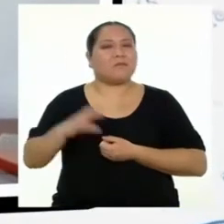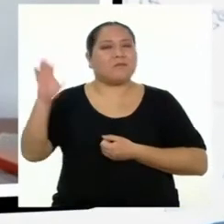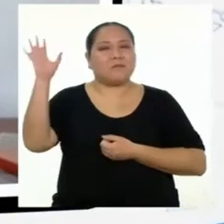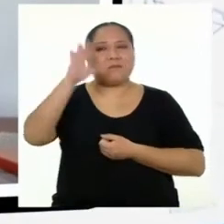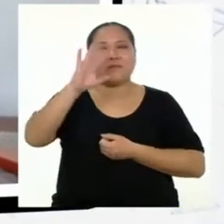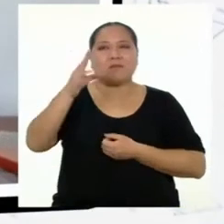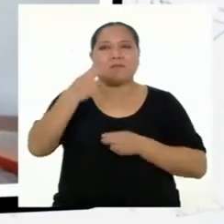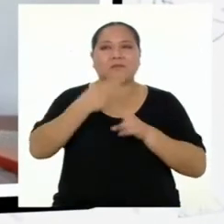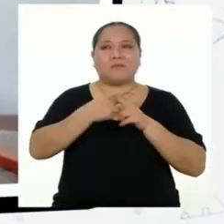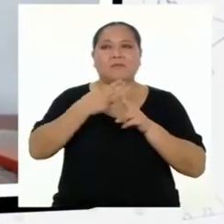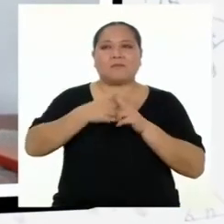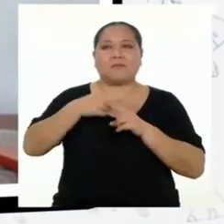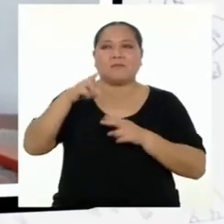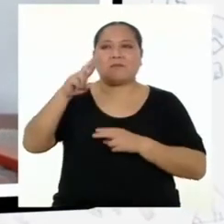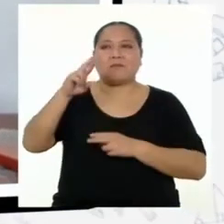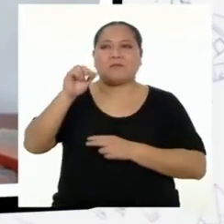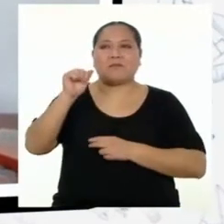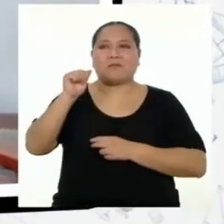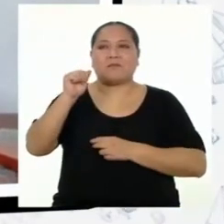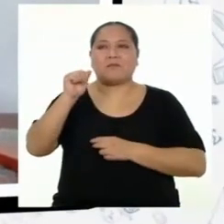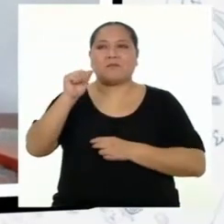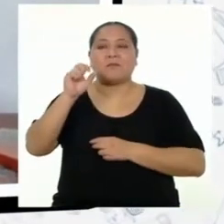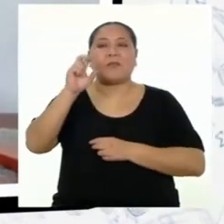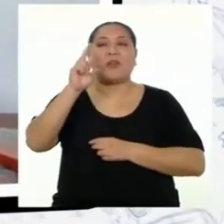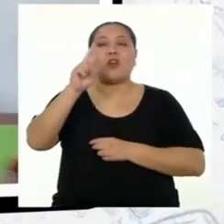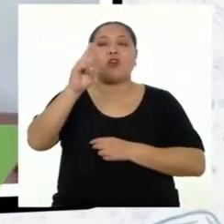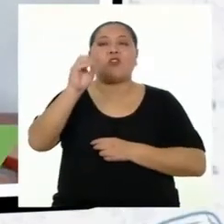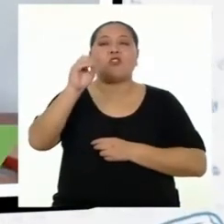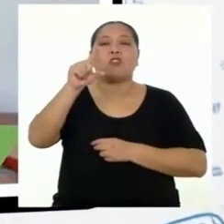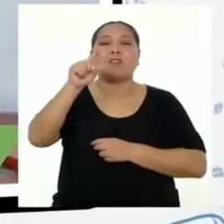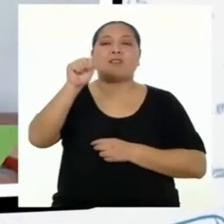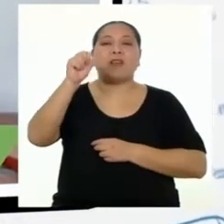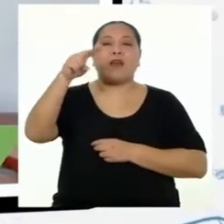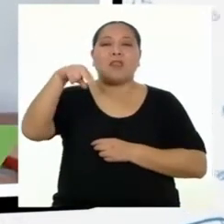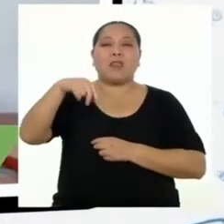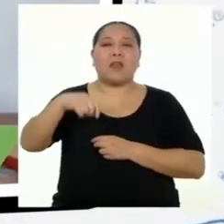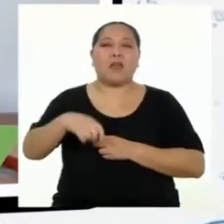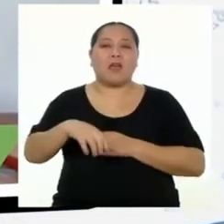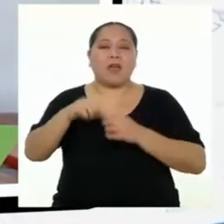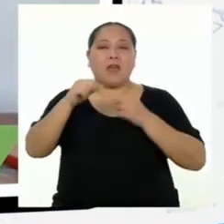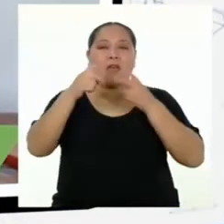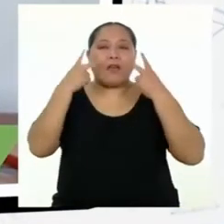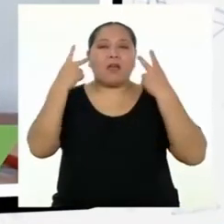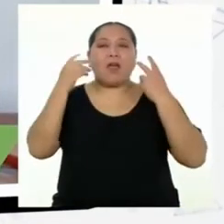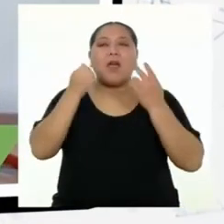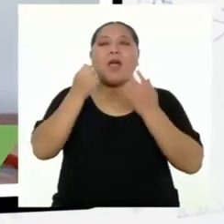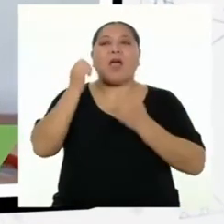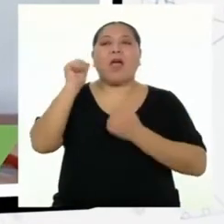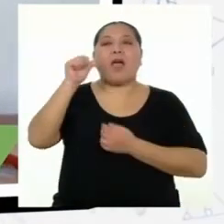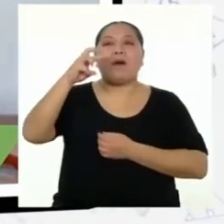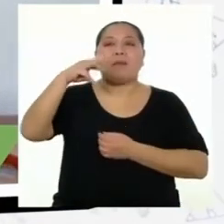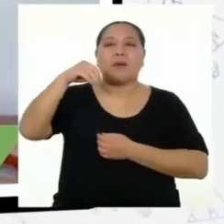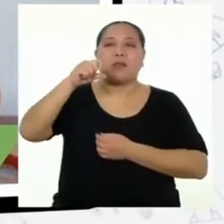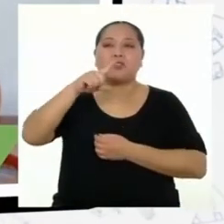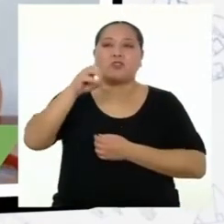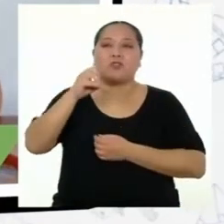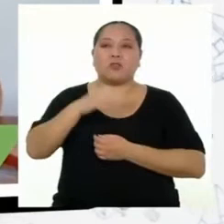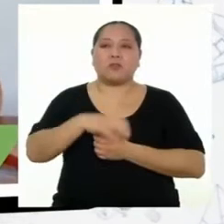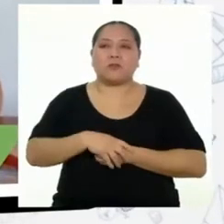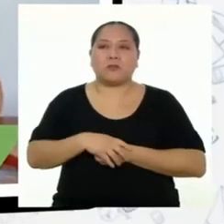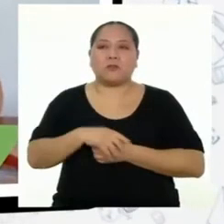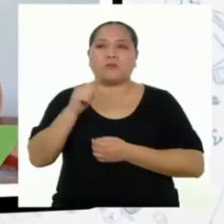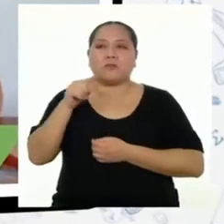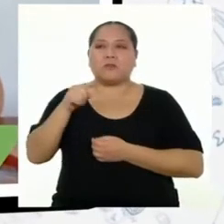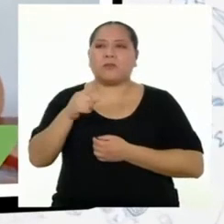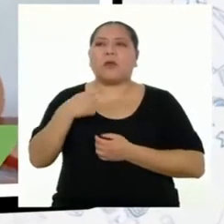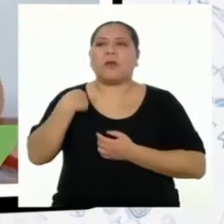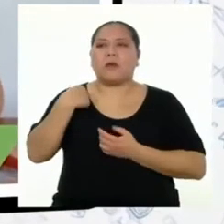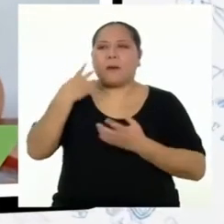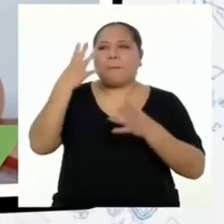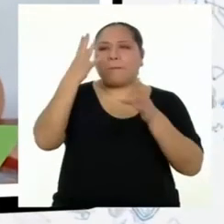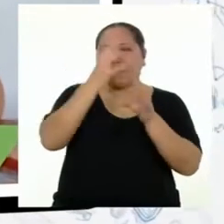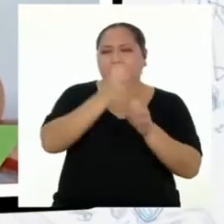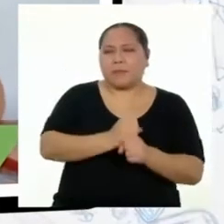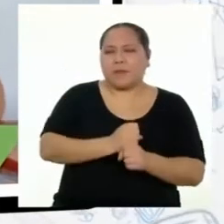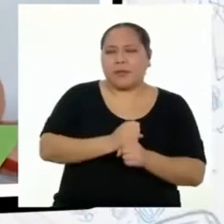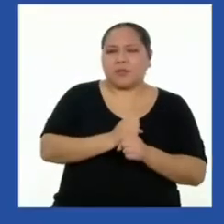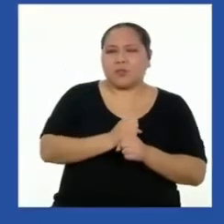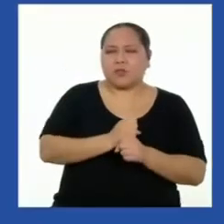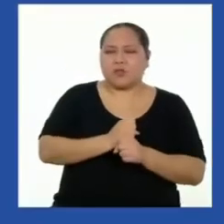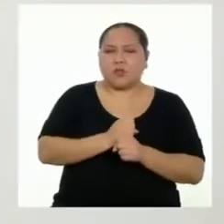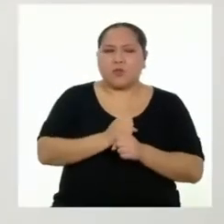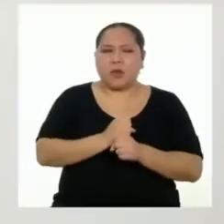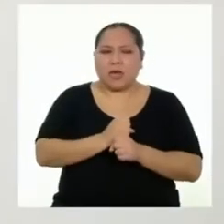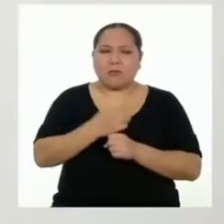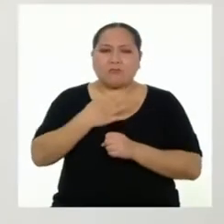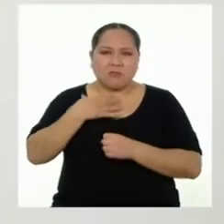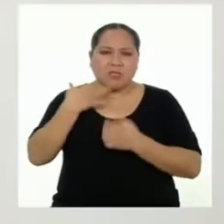Hola, soy Roxana de Amazonas. Buenas. Profesora, yo he escrito el resumen de la infografía, pero no me salió igual que Jonathan. ¿Está bien que sea